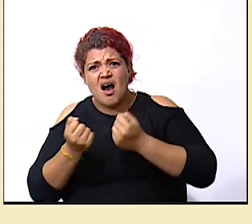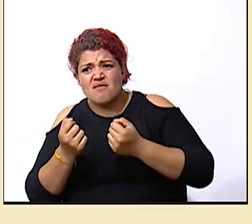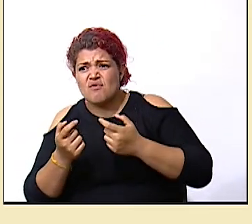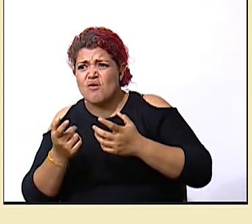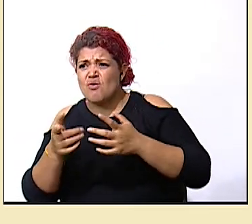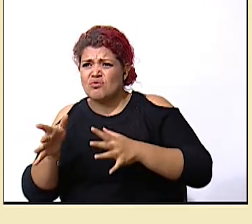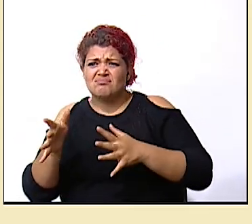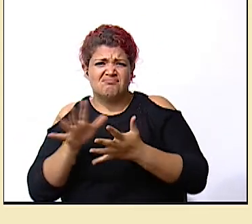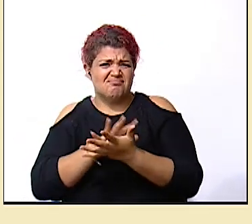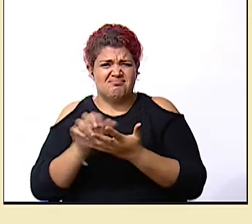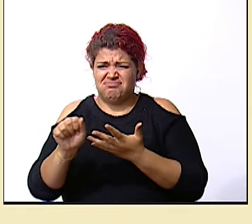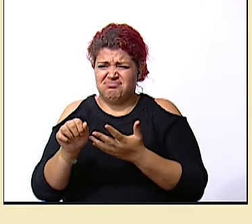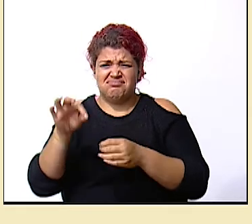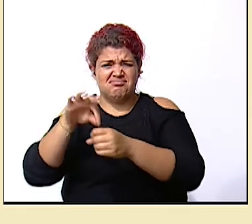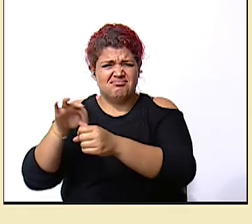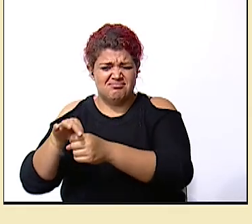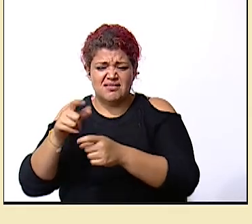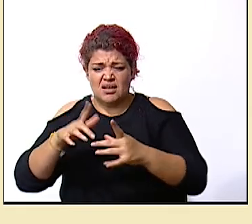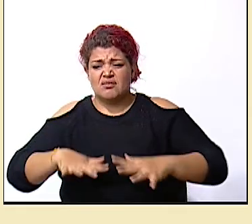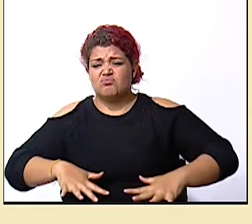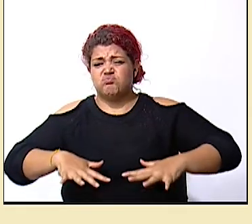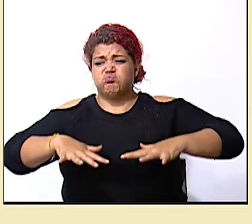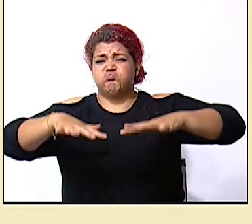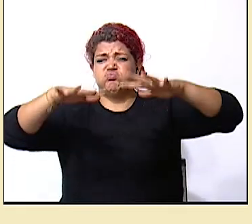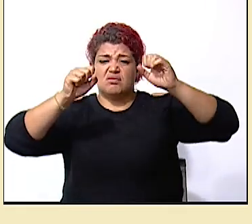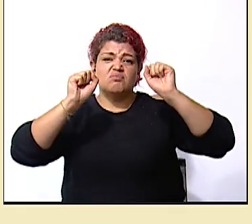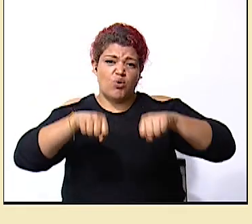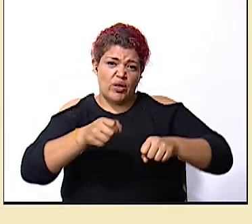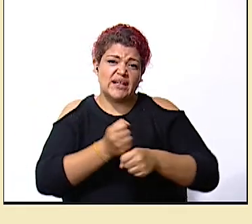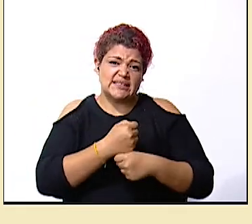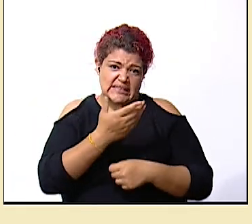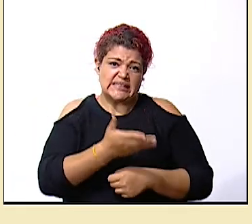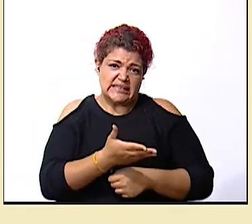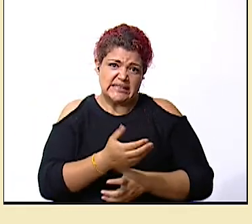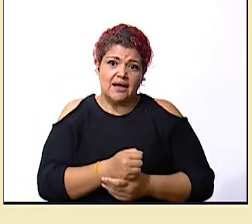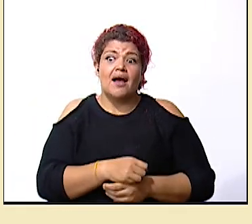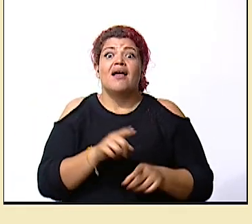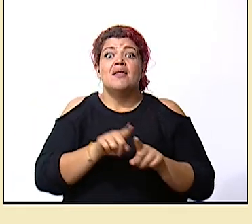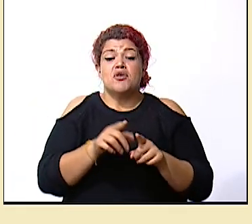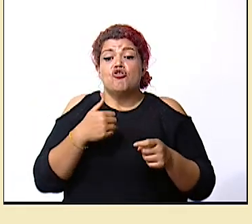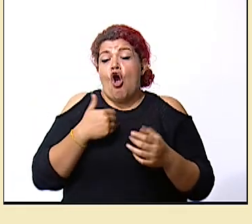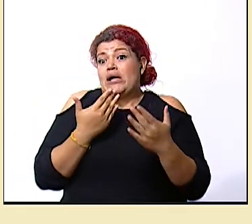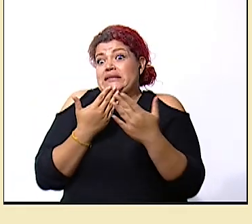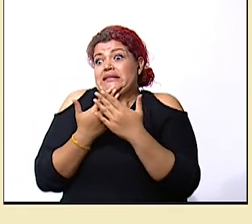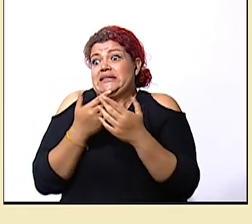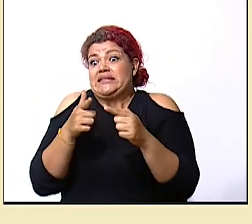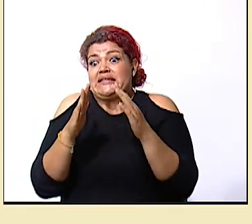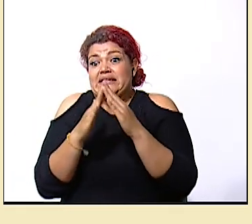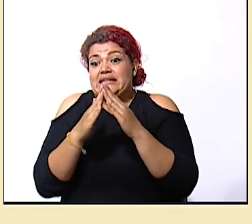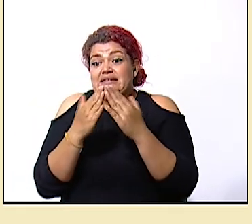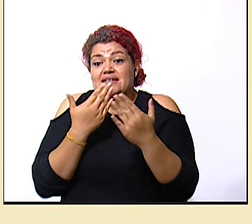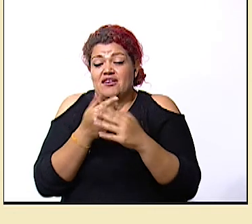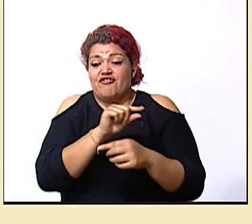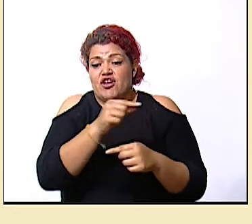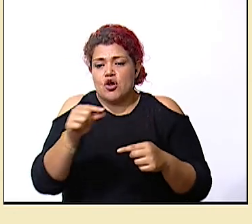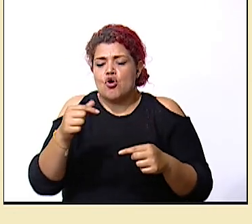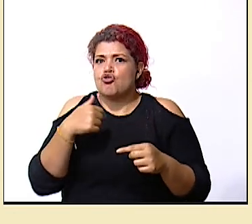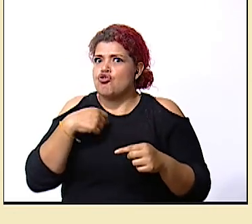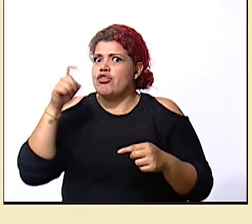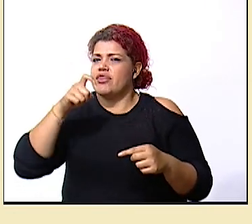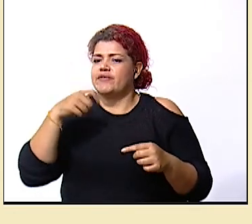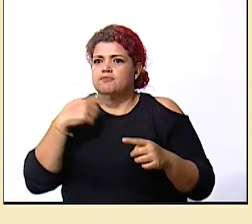y destruir cosechas luego que si vivimos cerca de un río o de un lago tenemos que estar